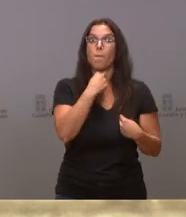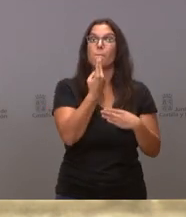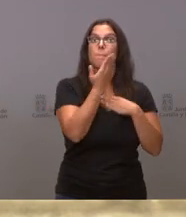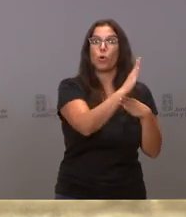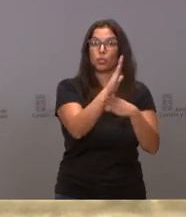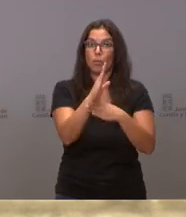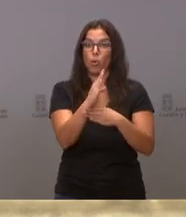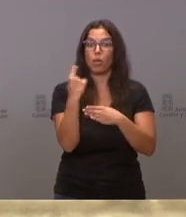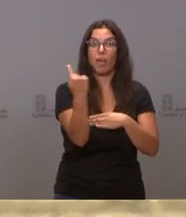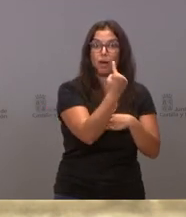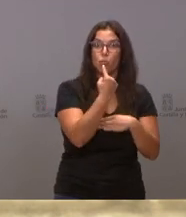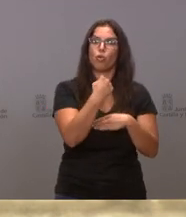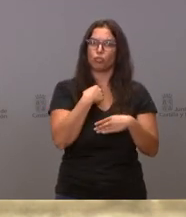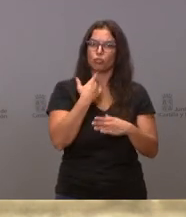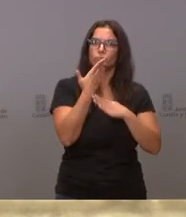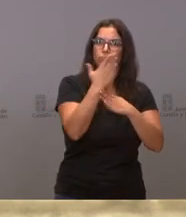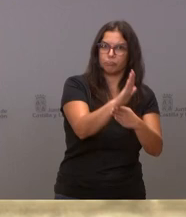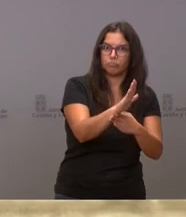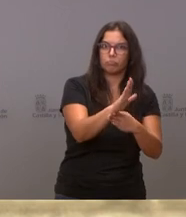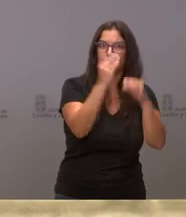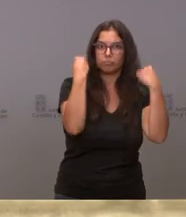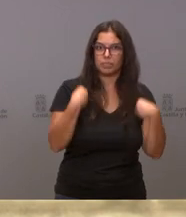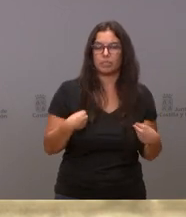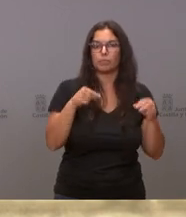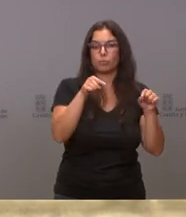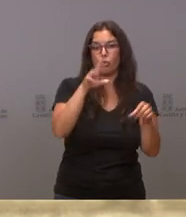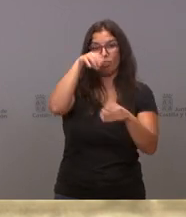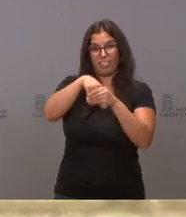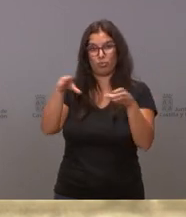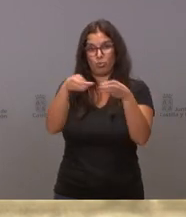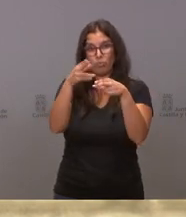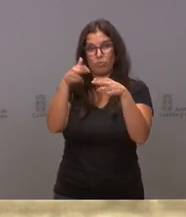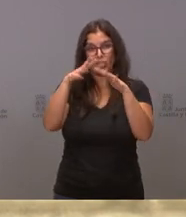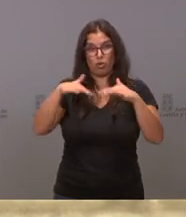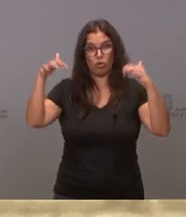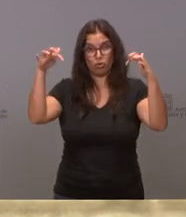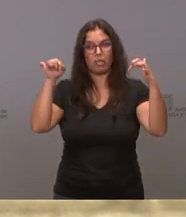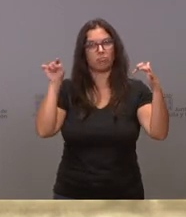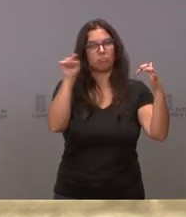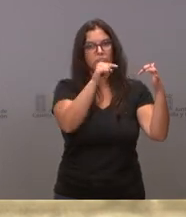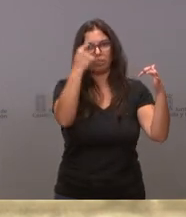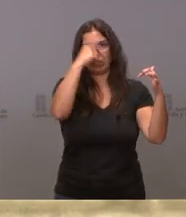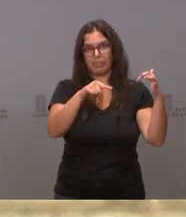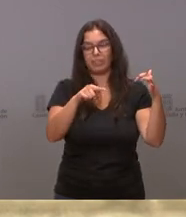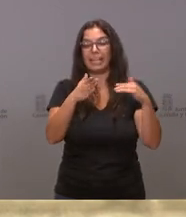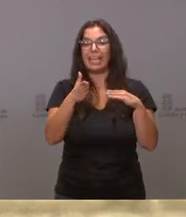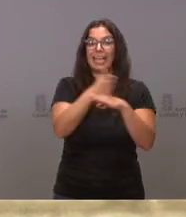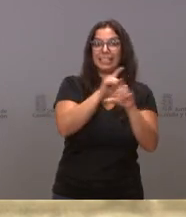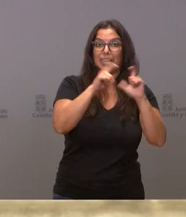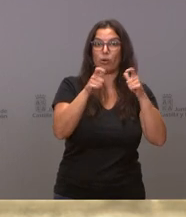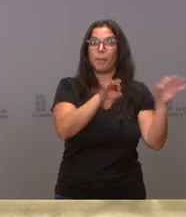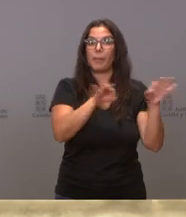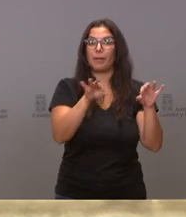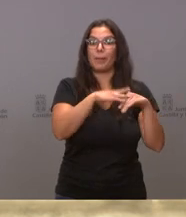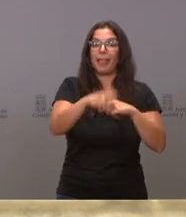las distintas formaciones políticas representadas en las Cortes. Las reuniones preparatorias para